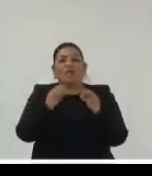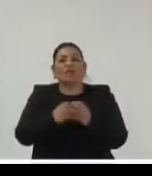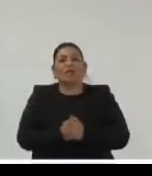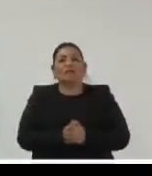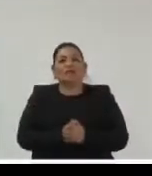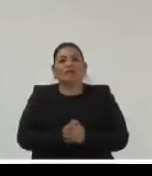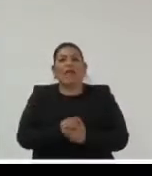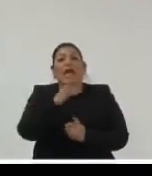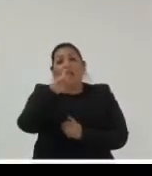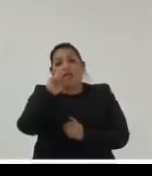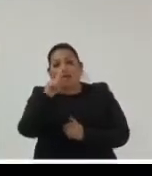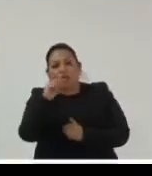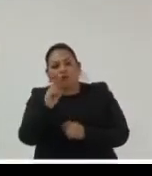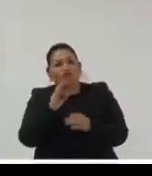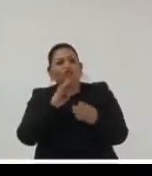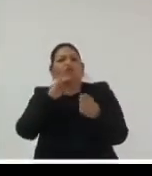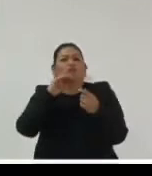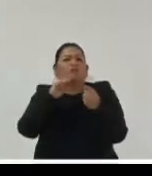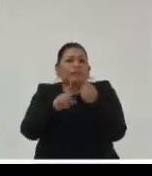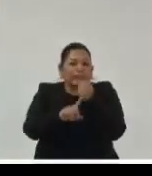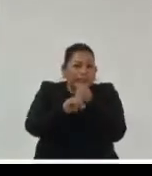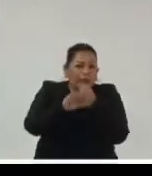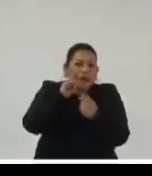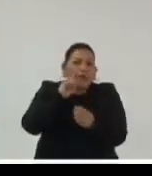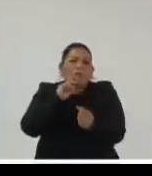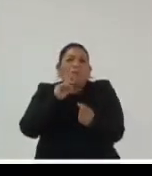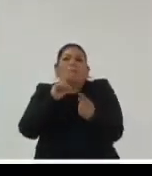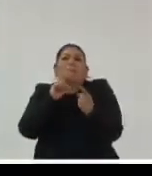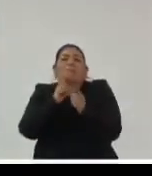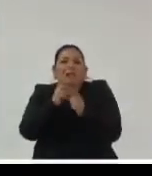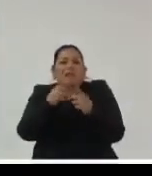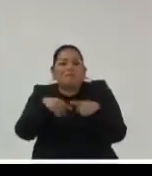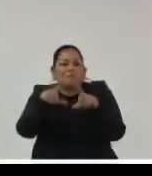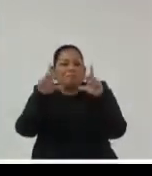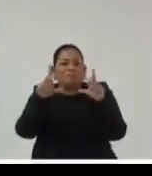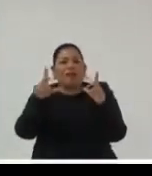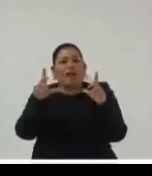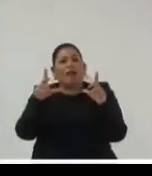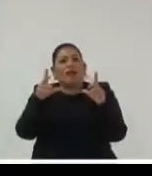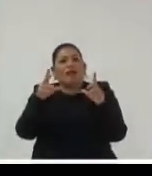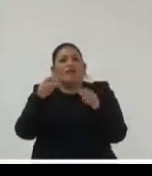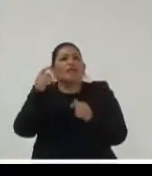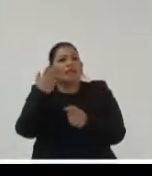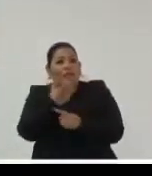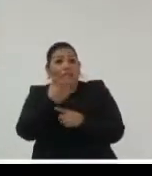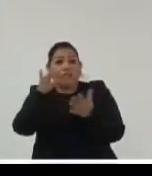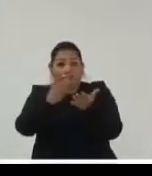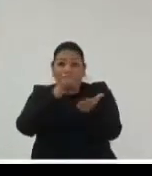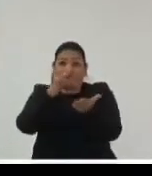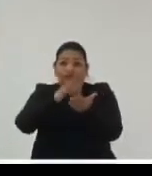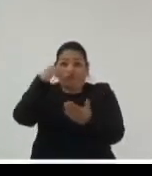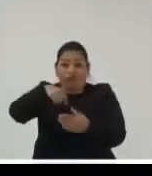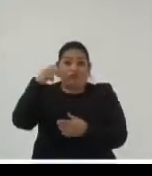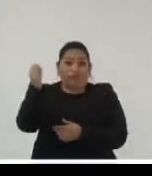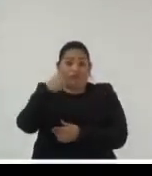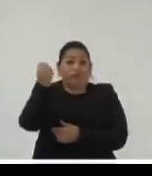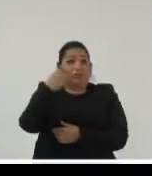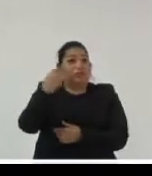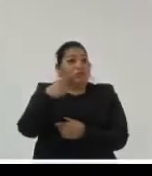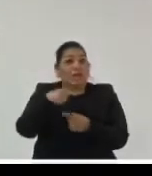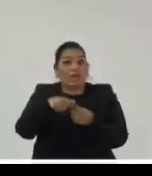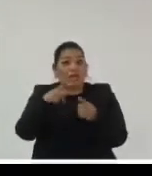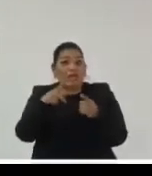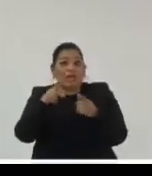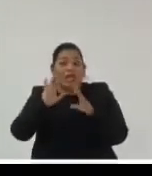los retos y los desafíos de esta gestión documental en esta era digital ¿verdad? que ya es una cuestión que está